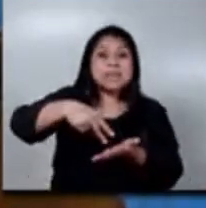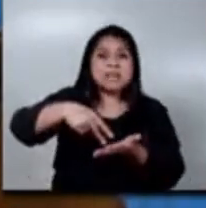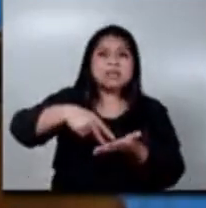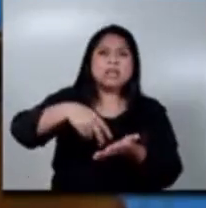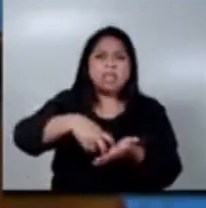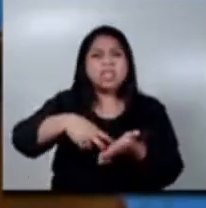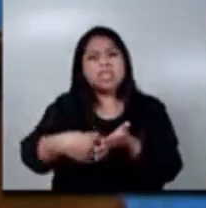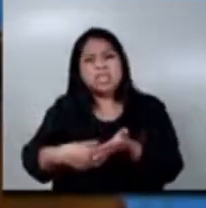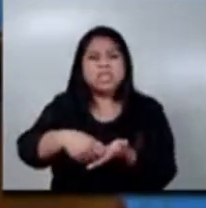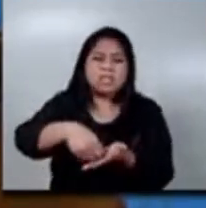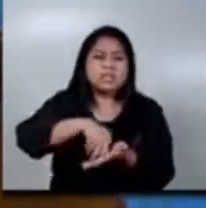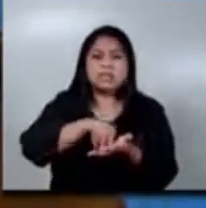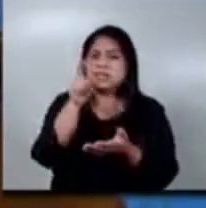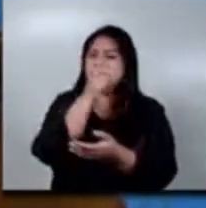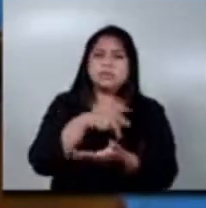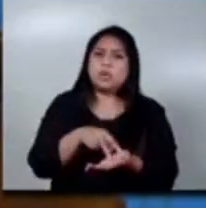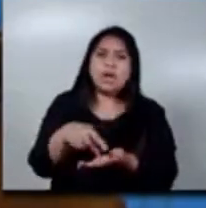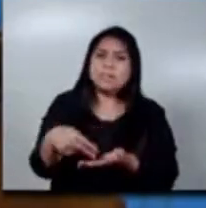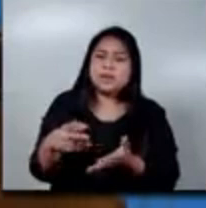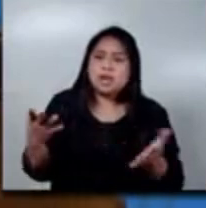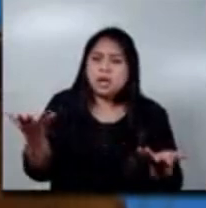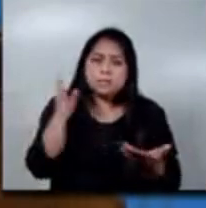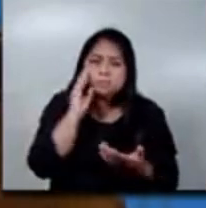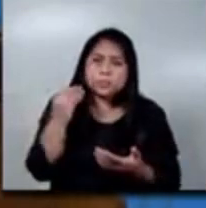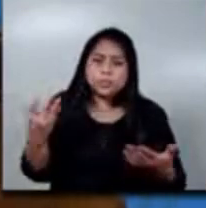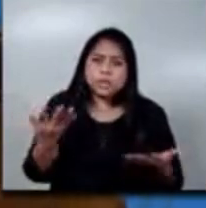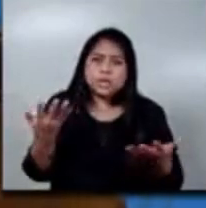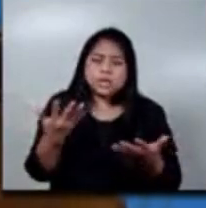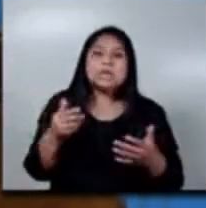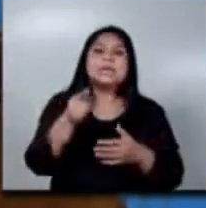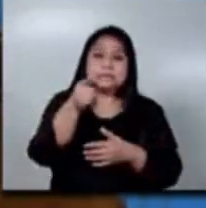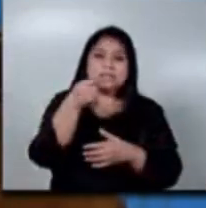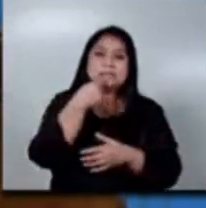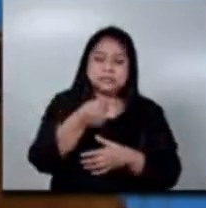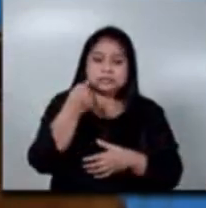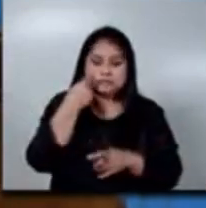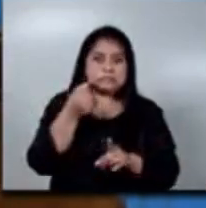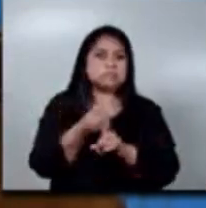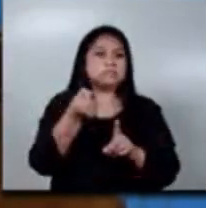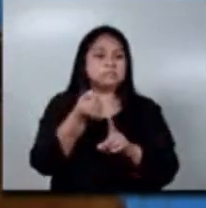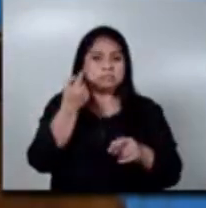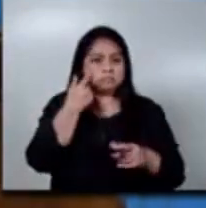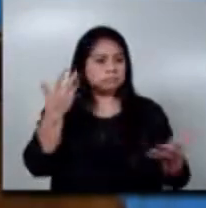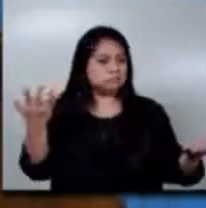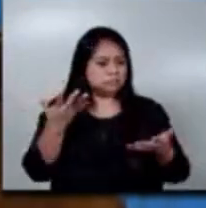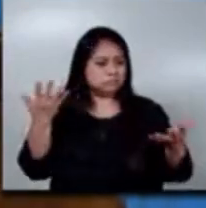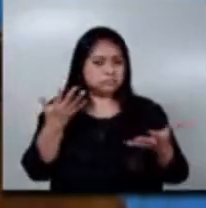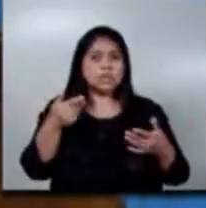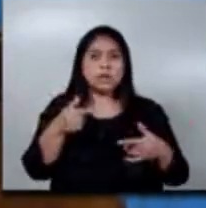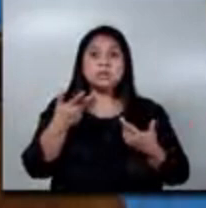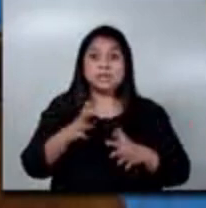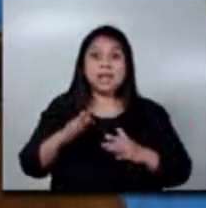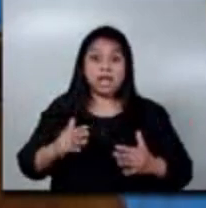caminar. ¿Y dónde y por qué, verdad? Entonces, cuando no se encuentra una explicación, cuando ya ha